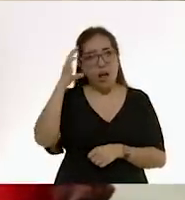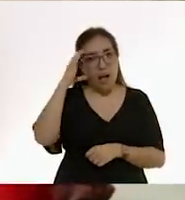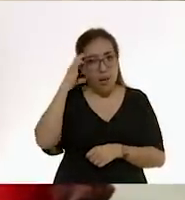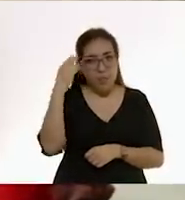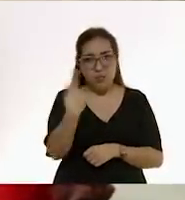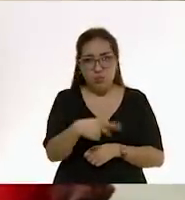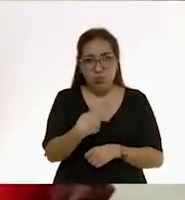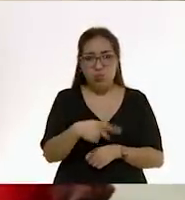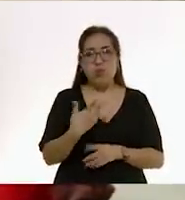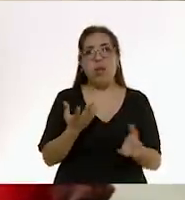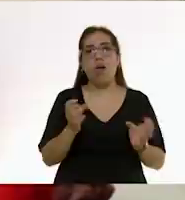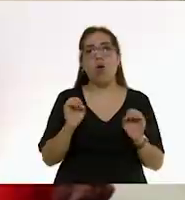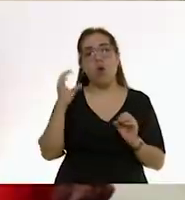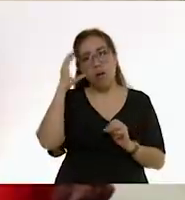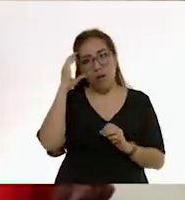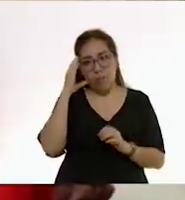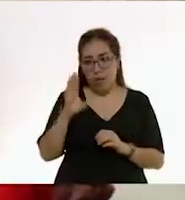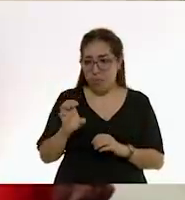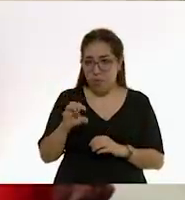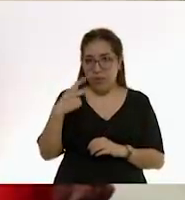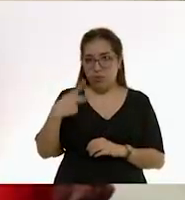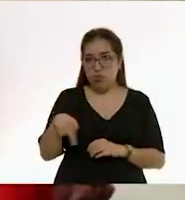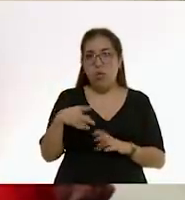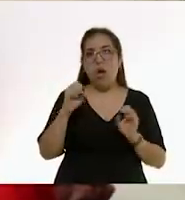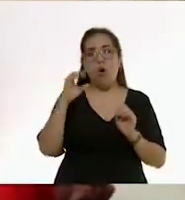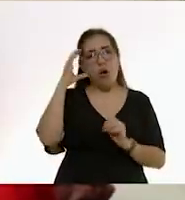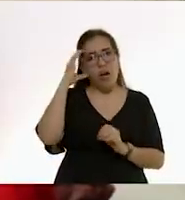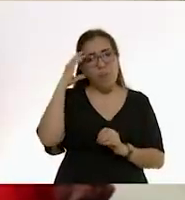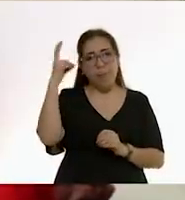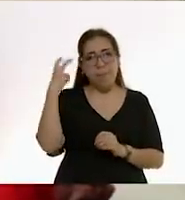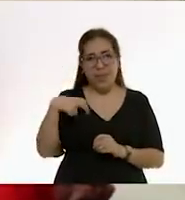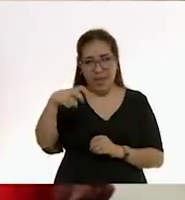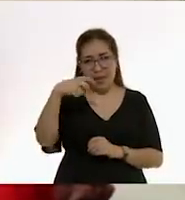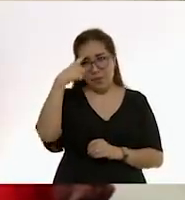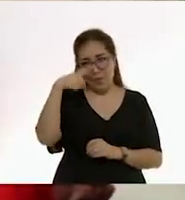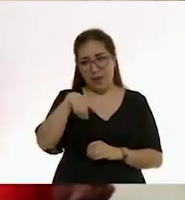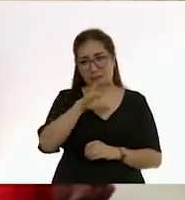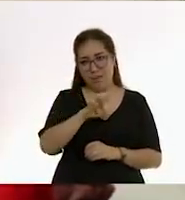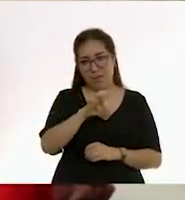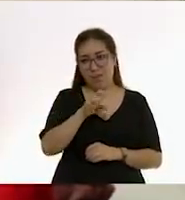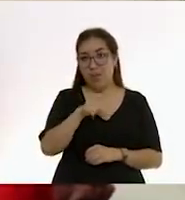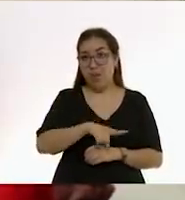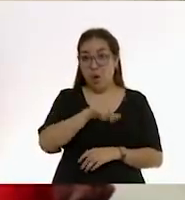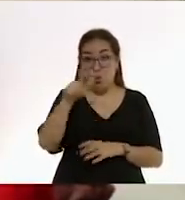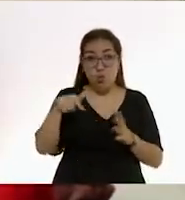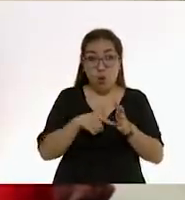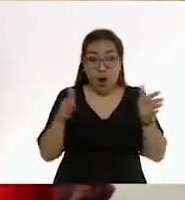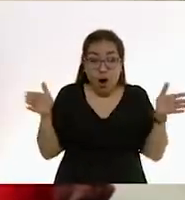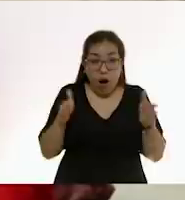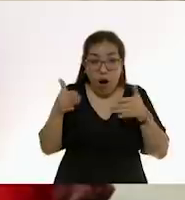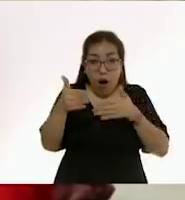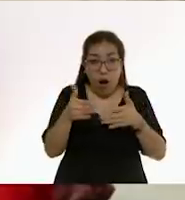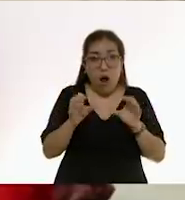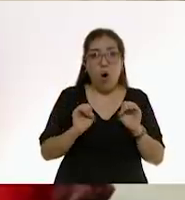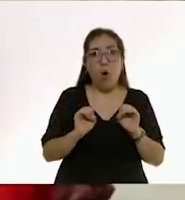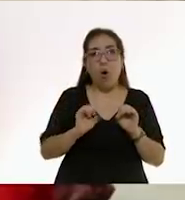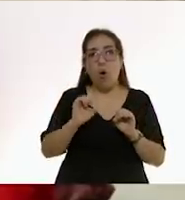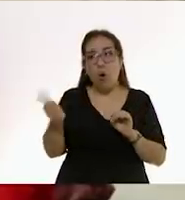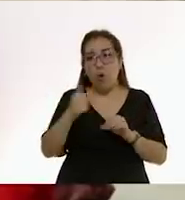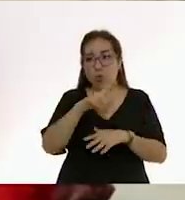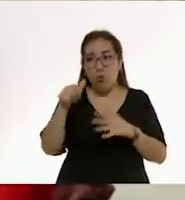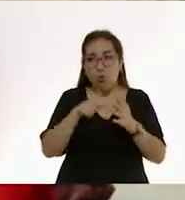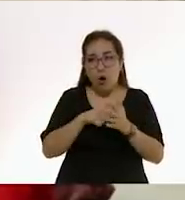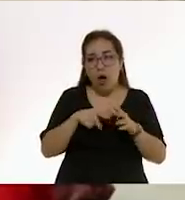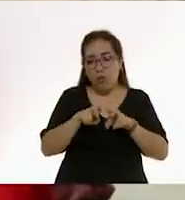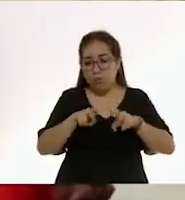un moisés una cuna de colecho una cuna viajera. Evita entonces que tu bebé duerma en espacios como sillones o como la